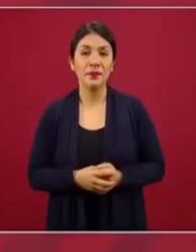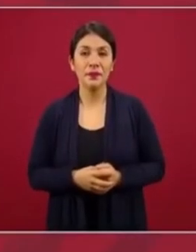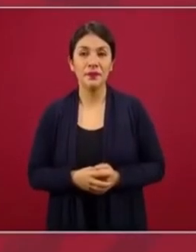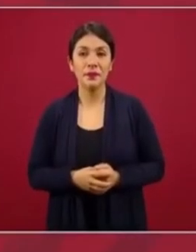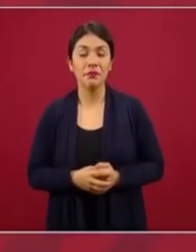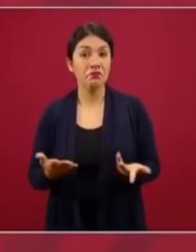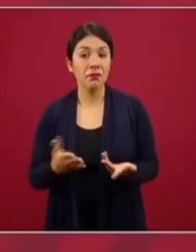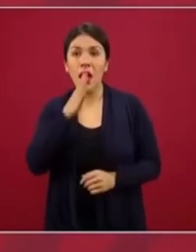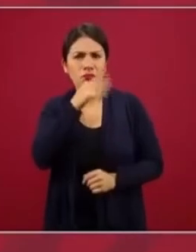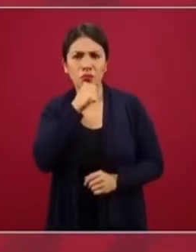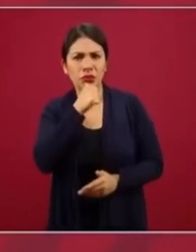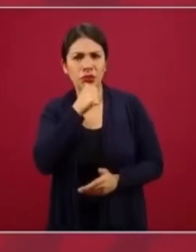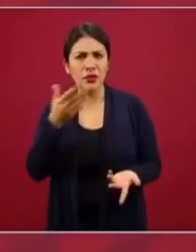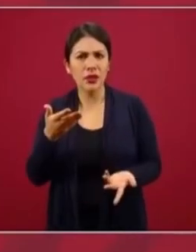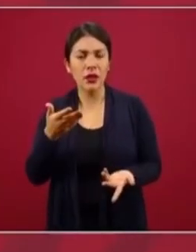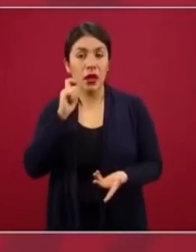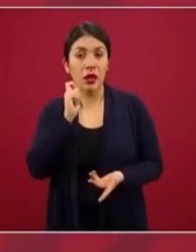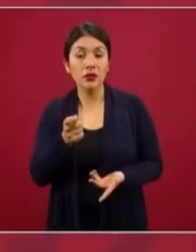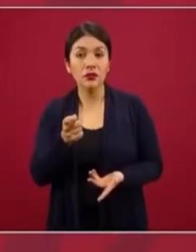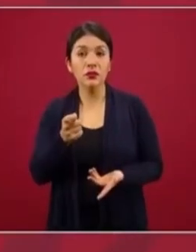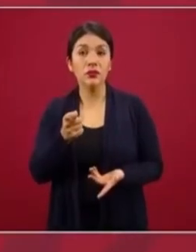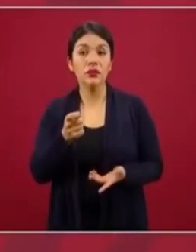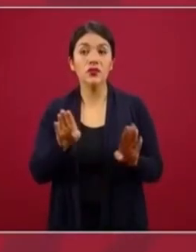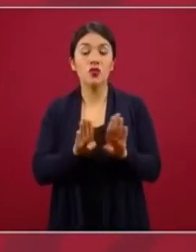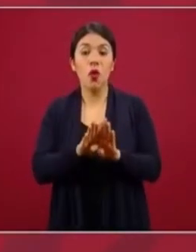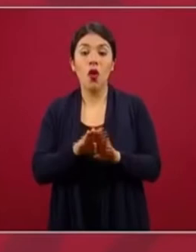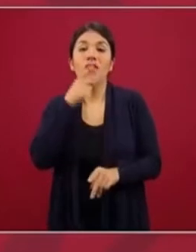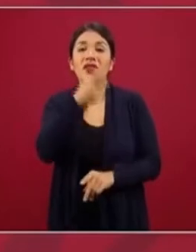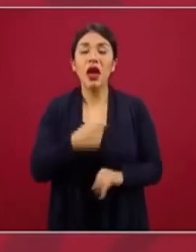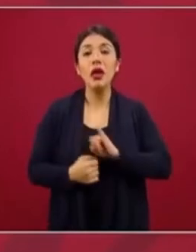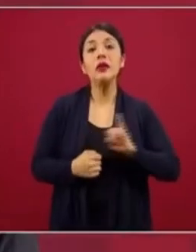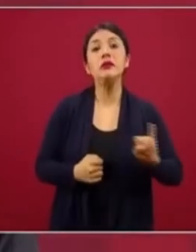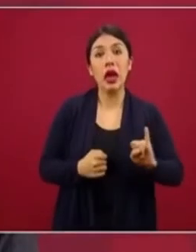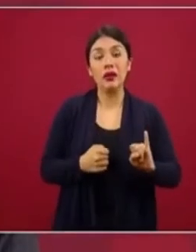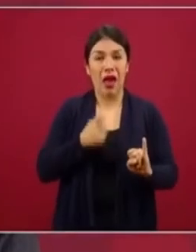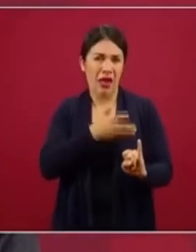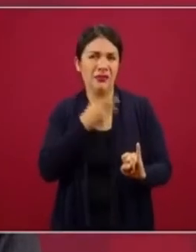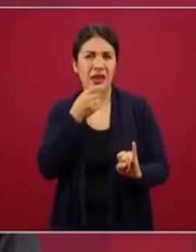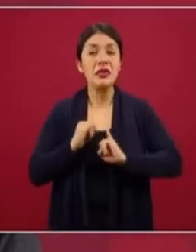Además, no se puede ser de izquierda, vamos a decir,